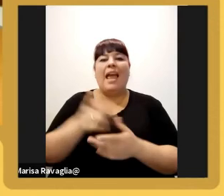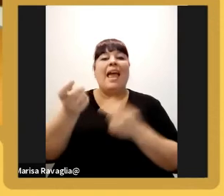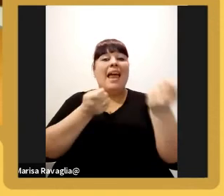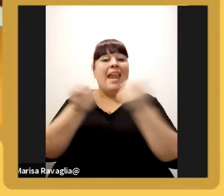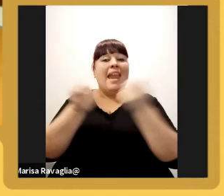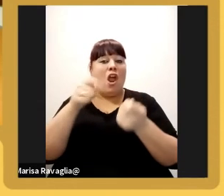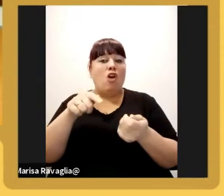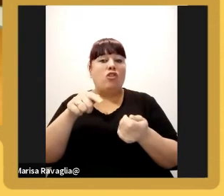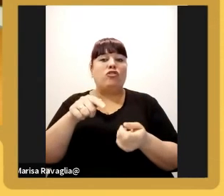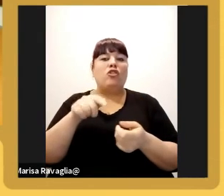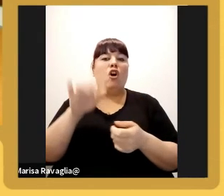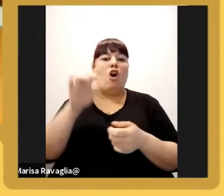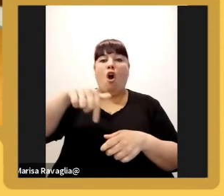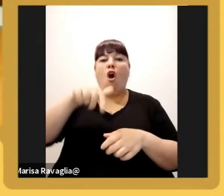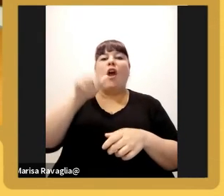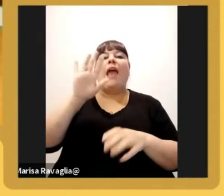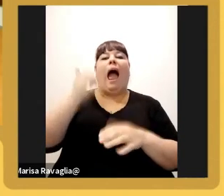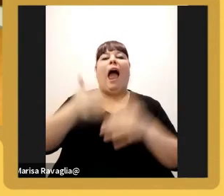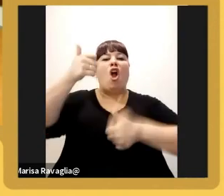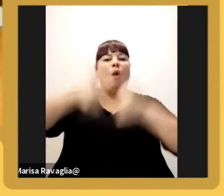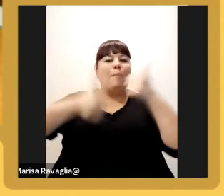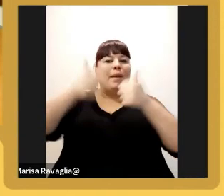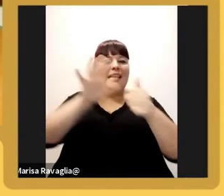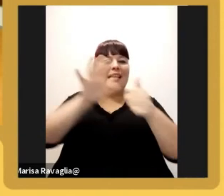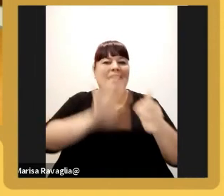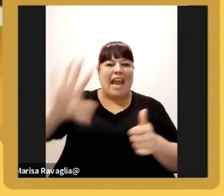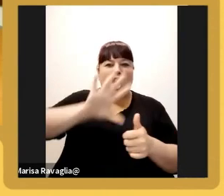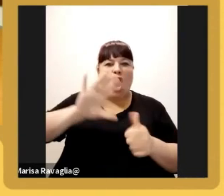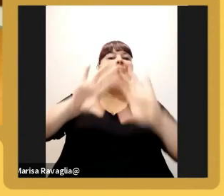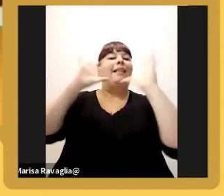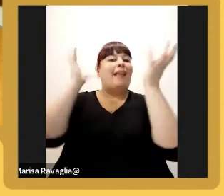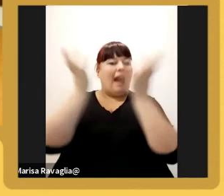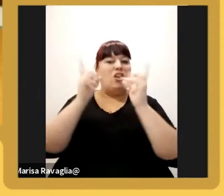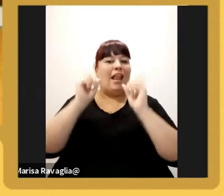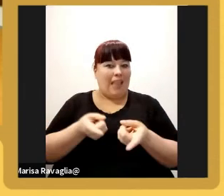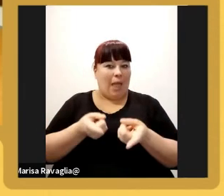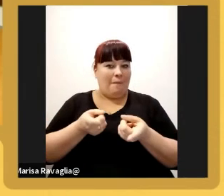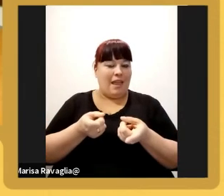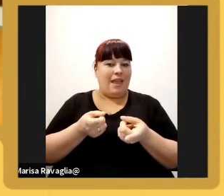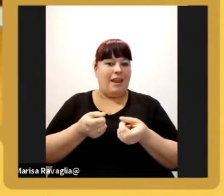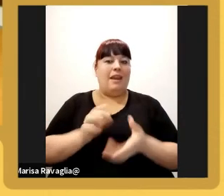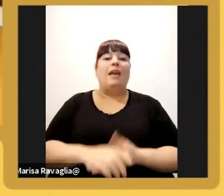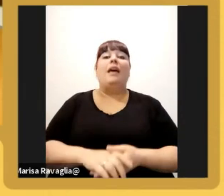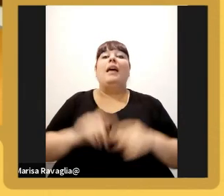ya hoy son competitivos a nivel regional internacional diría y también